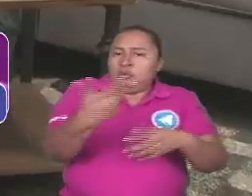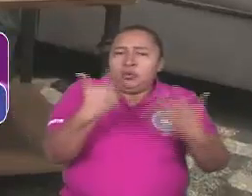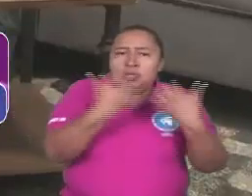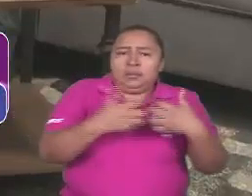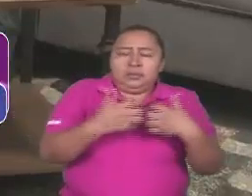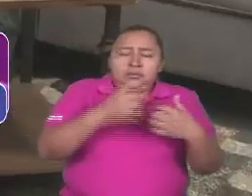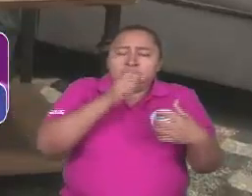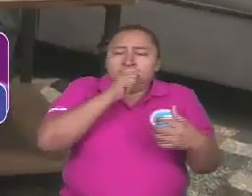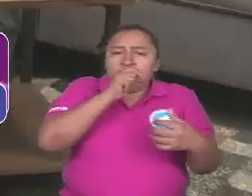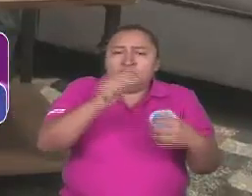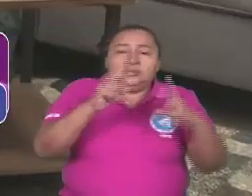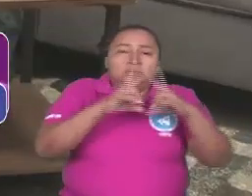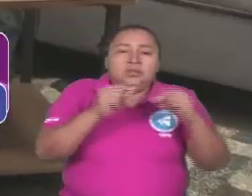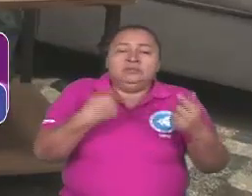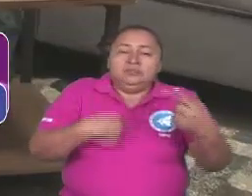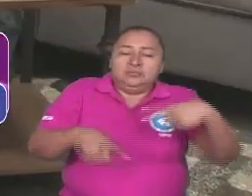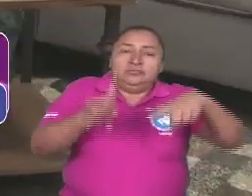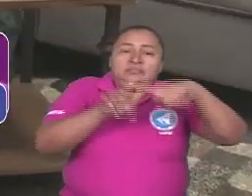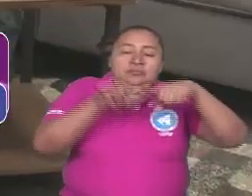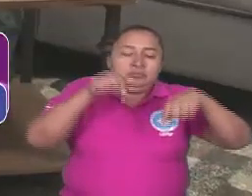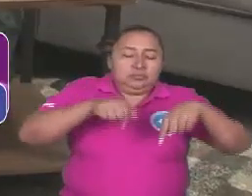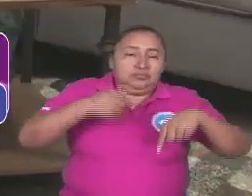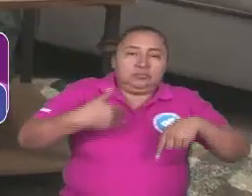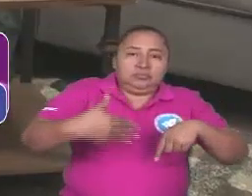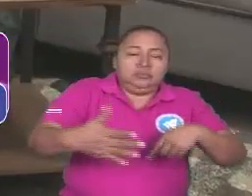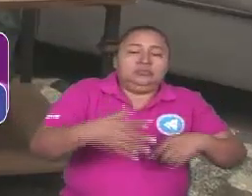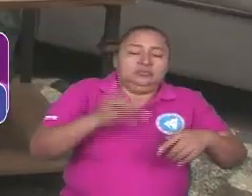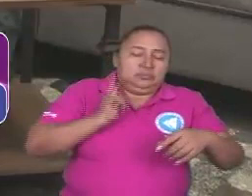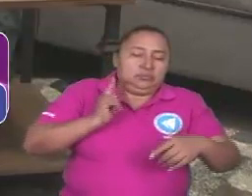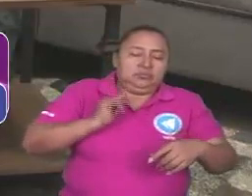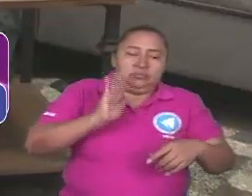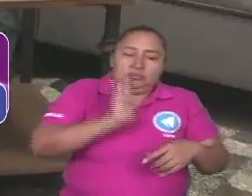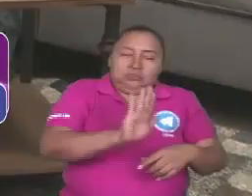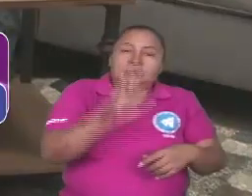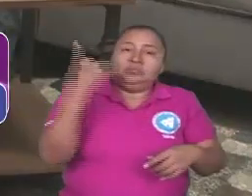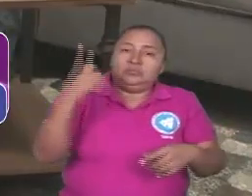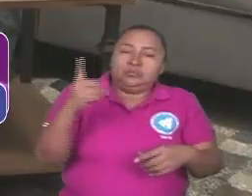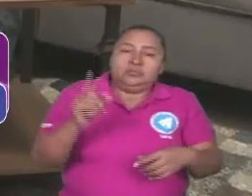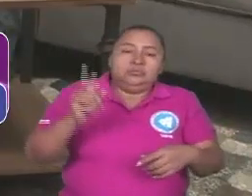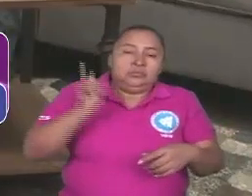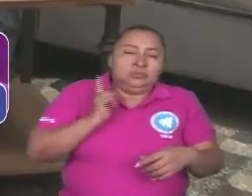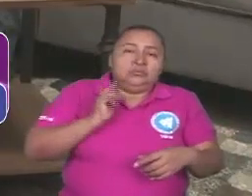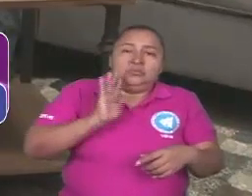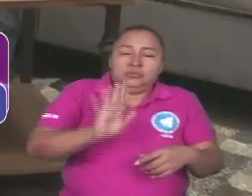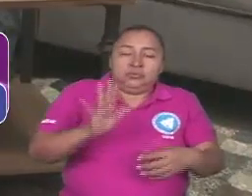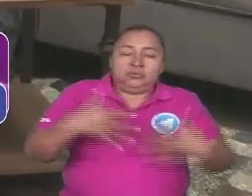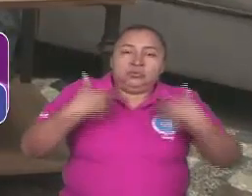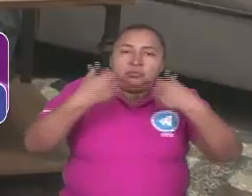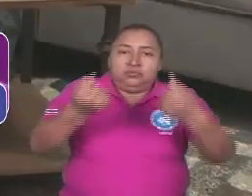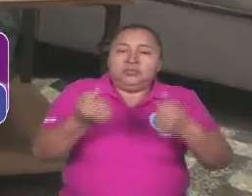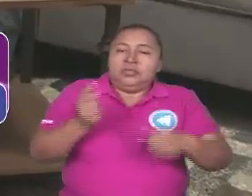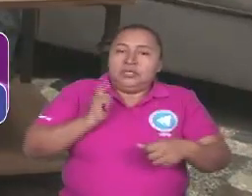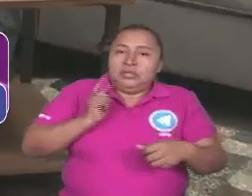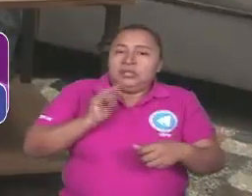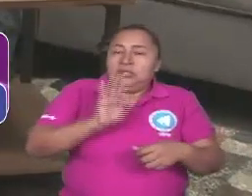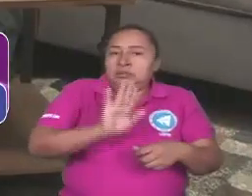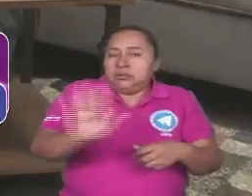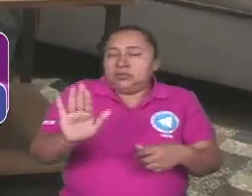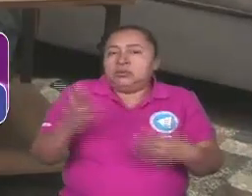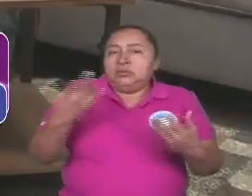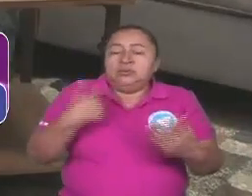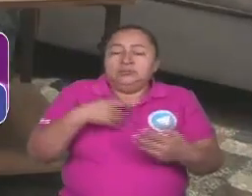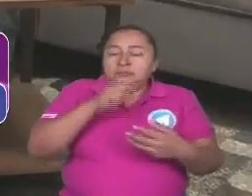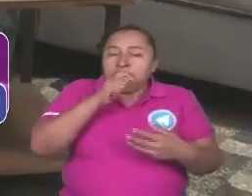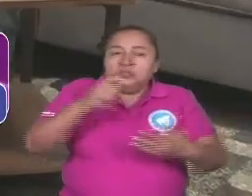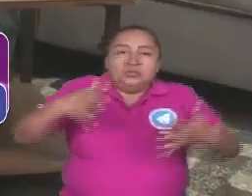patriótico que se sume a este proceso, tiene sus derechos, tiene sus reivindicaciones, tiene su... A